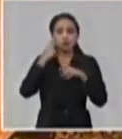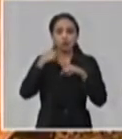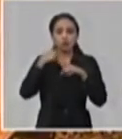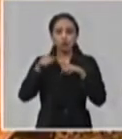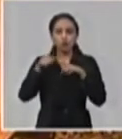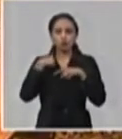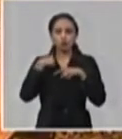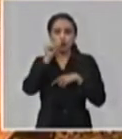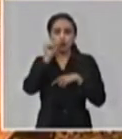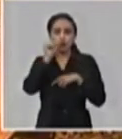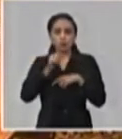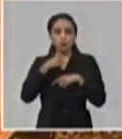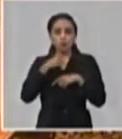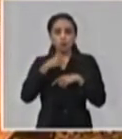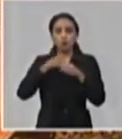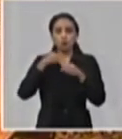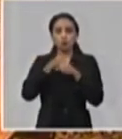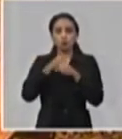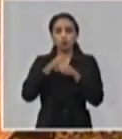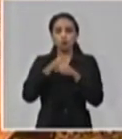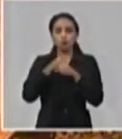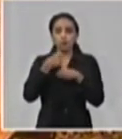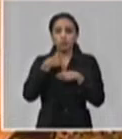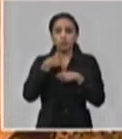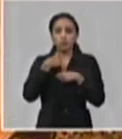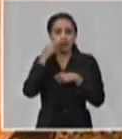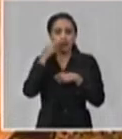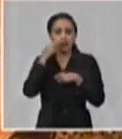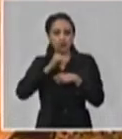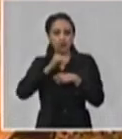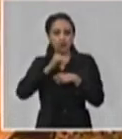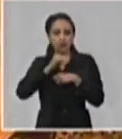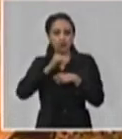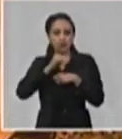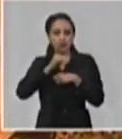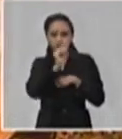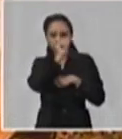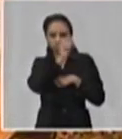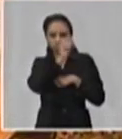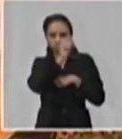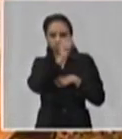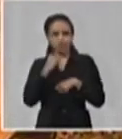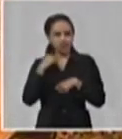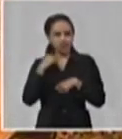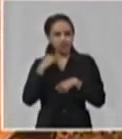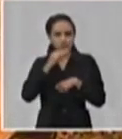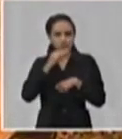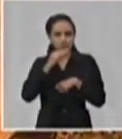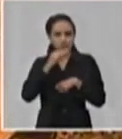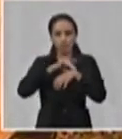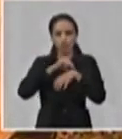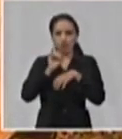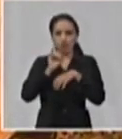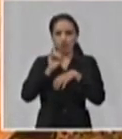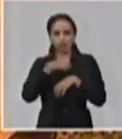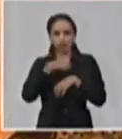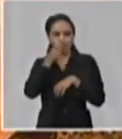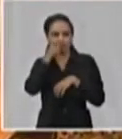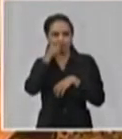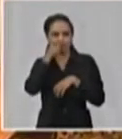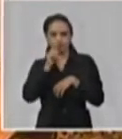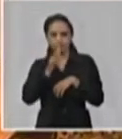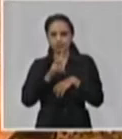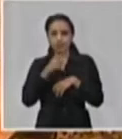basado en el uso de nanopartículas para el diagnóstico rápido de esta enfermedad, lo está haciendo el Centro de Estudio Avanzado, el CEA.